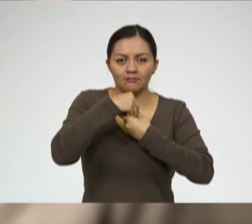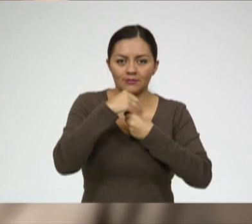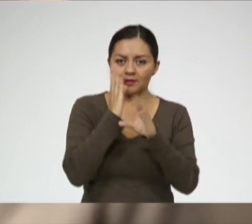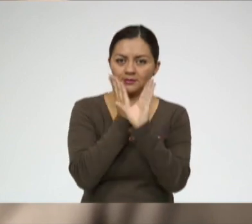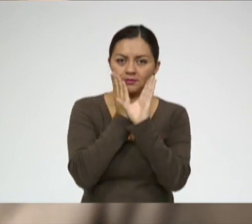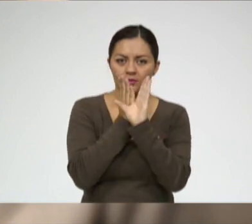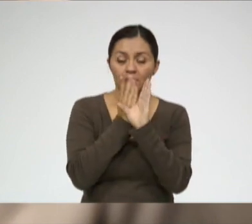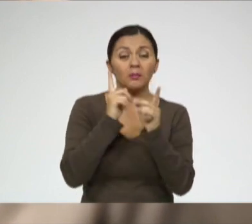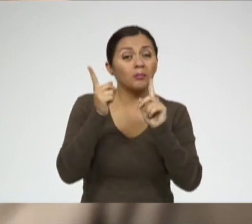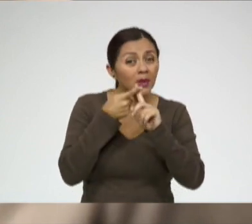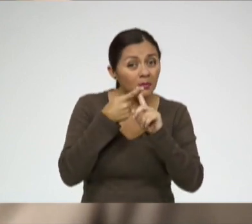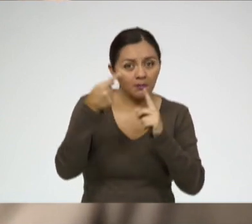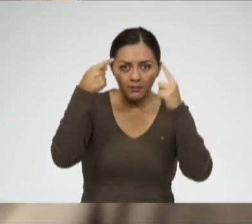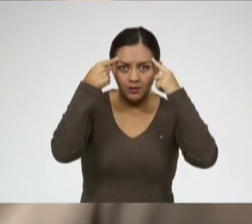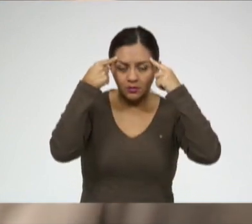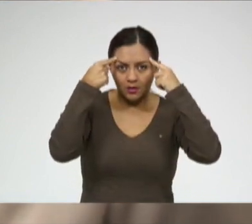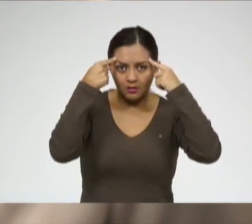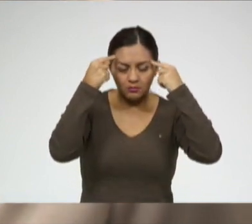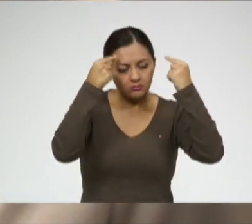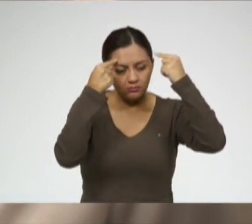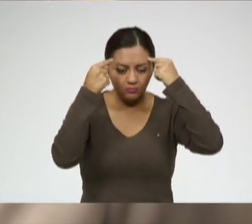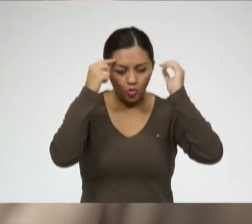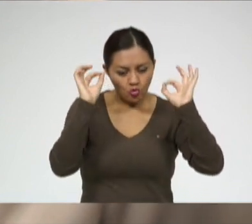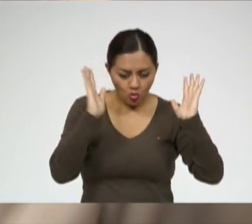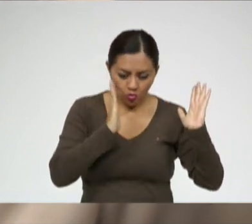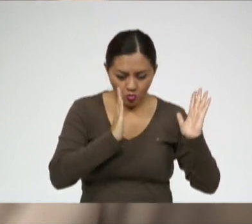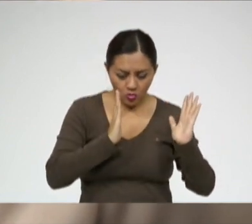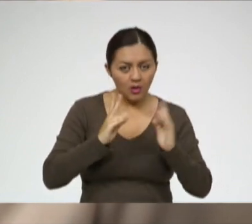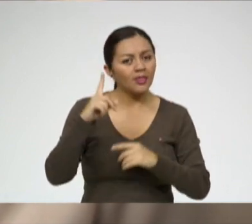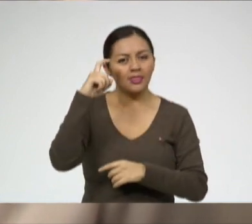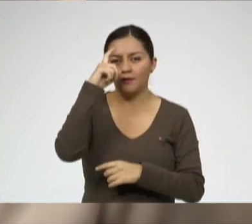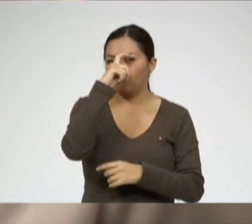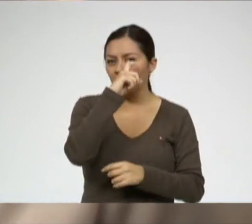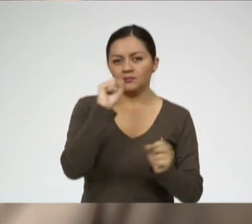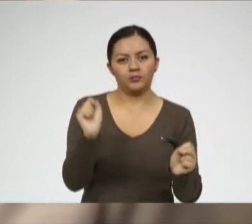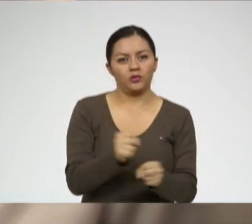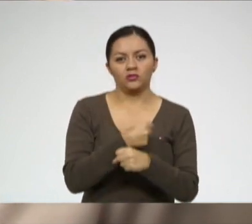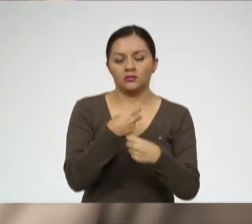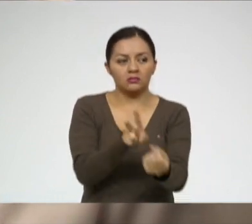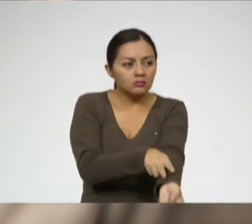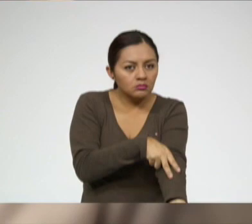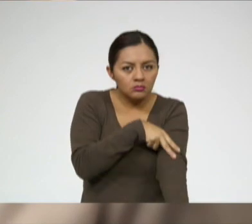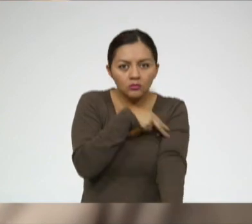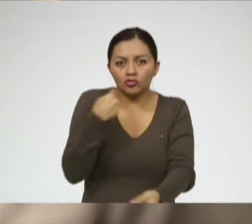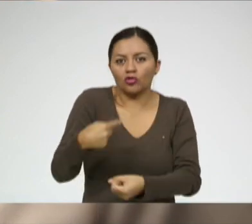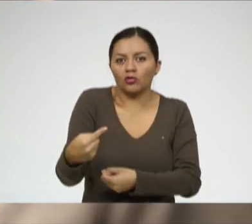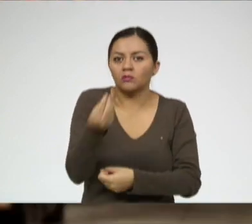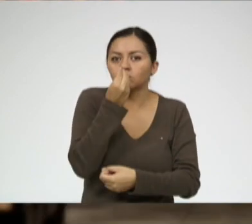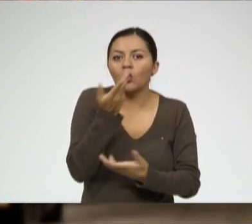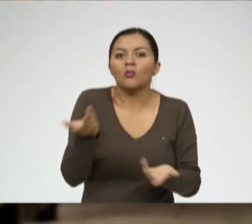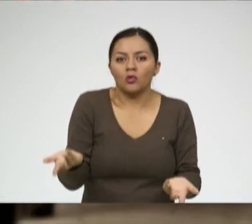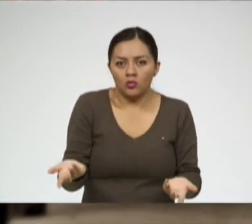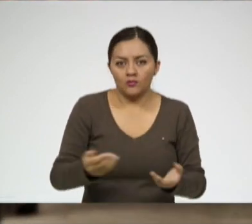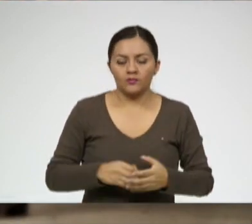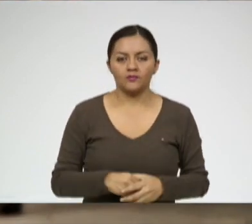trabajamos la parte primero mental va a ser muy difícil poder trabajar los hábitos alimenticios de cada persona.